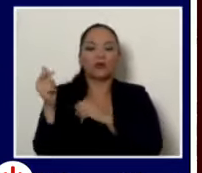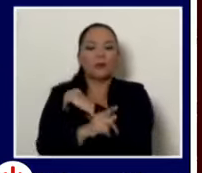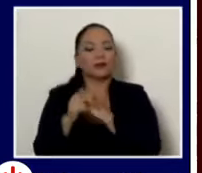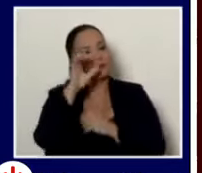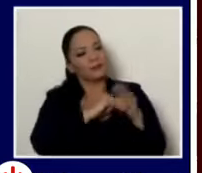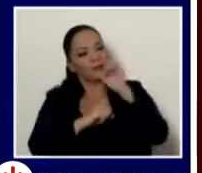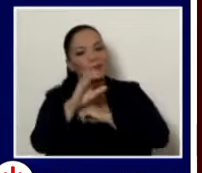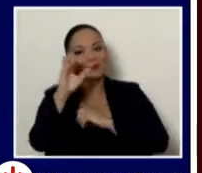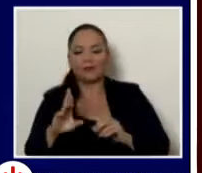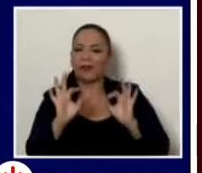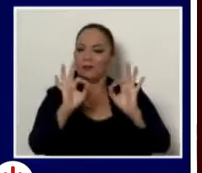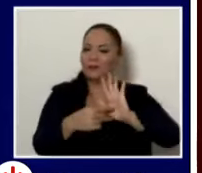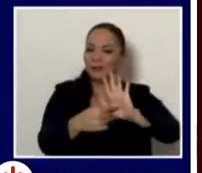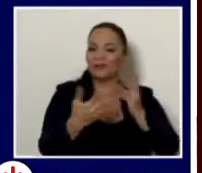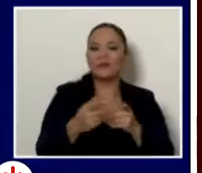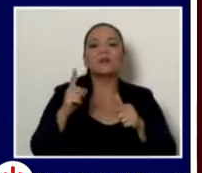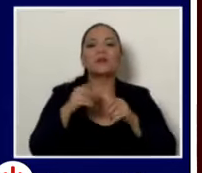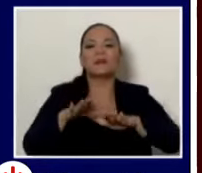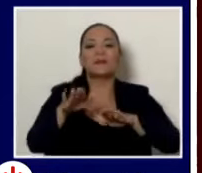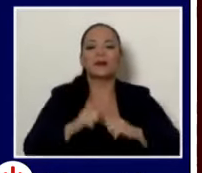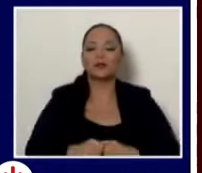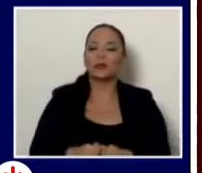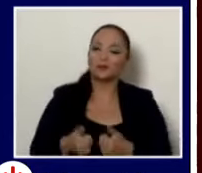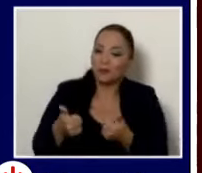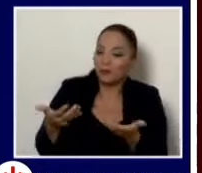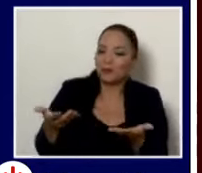paso esta aseveración que acabo de hacer.